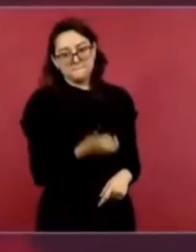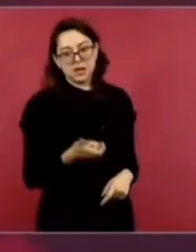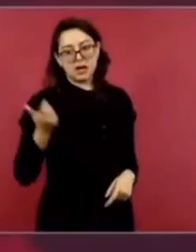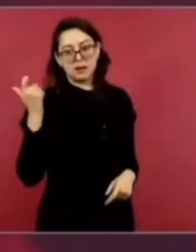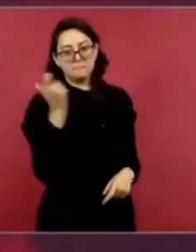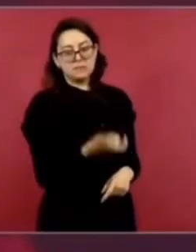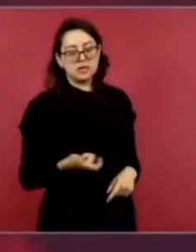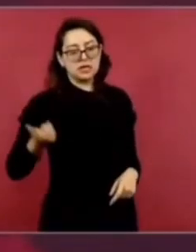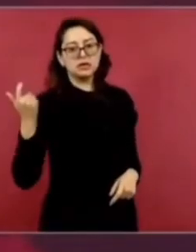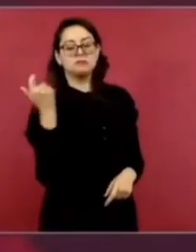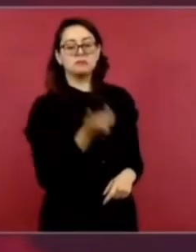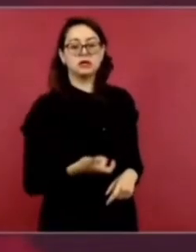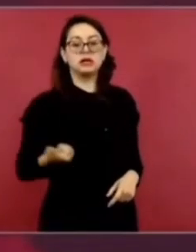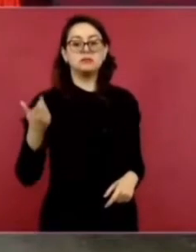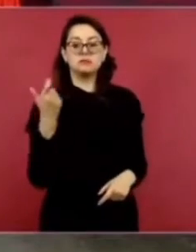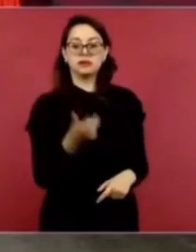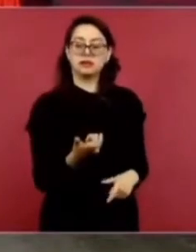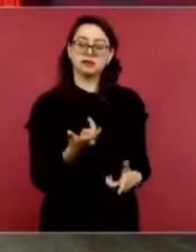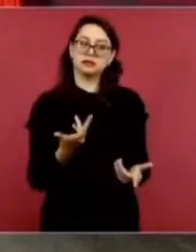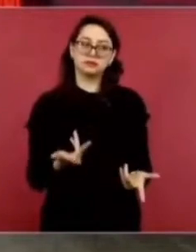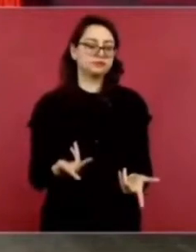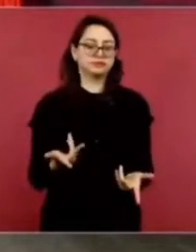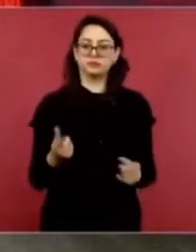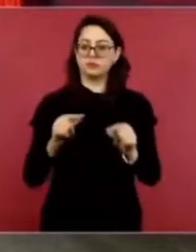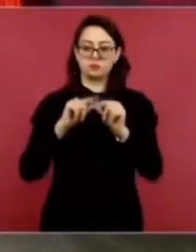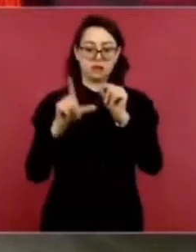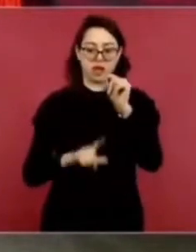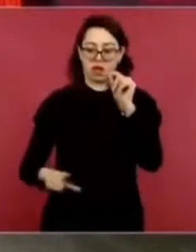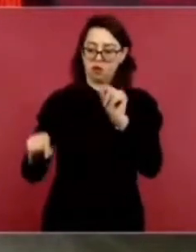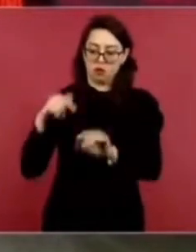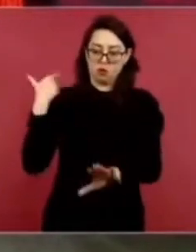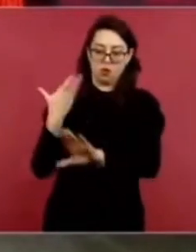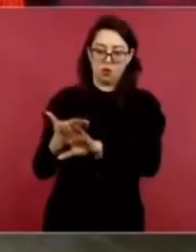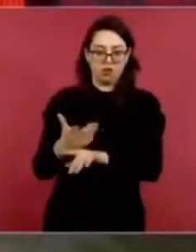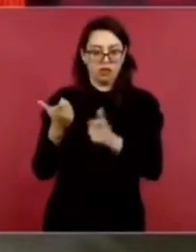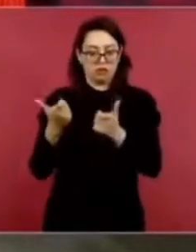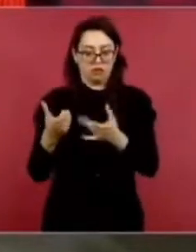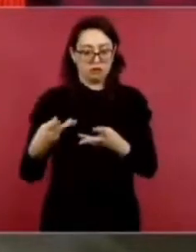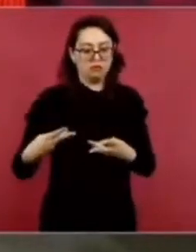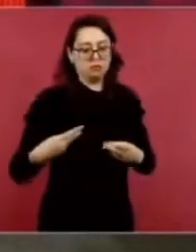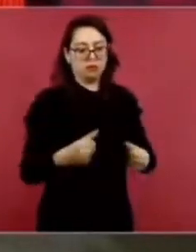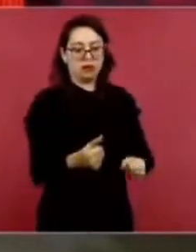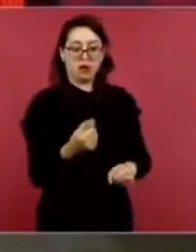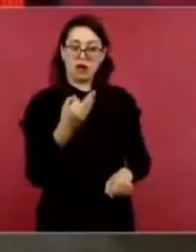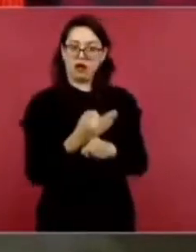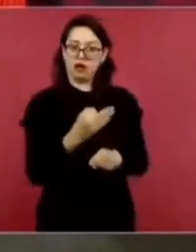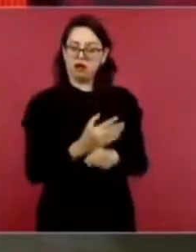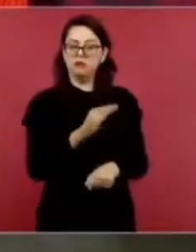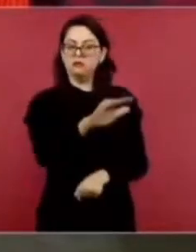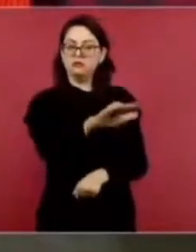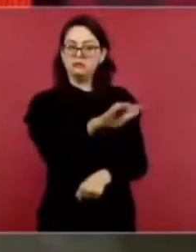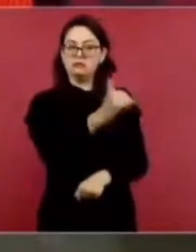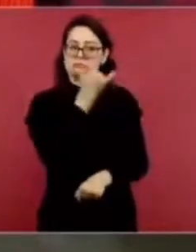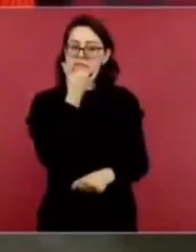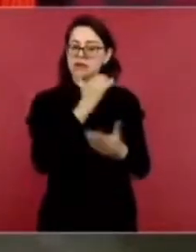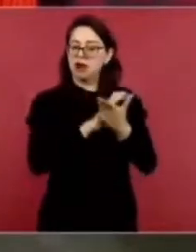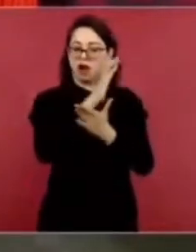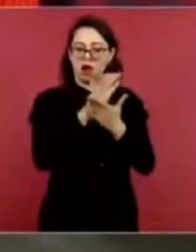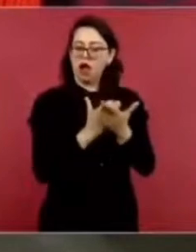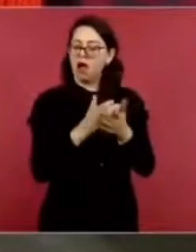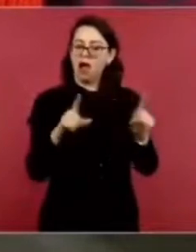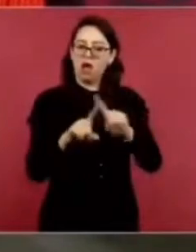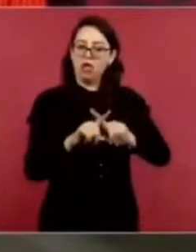el interés público. Y ellos aceptaron el acuerdo.